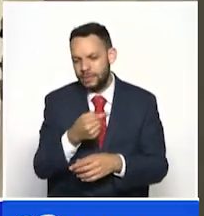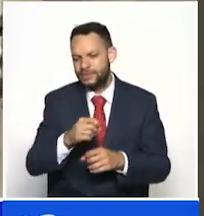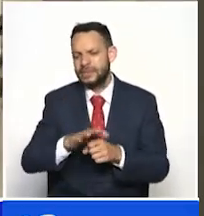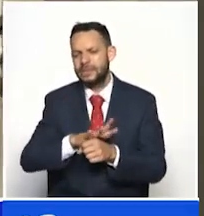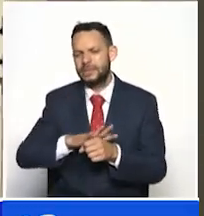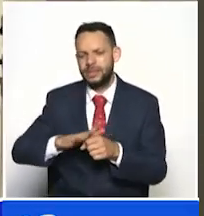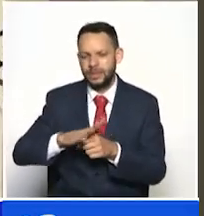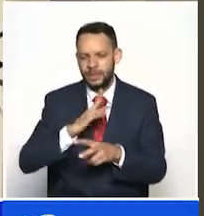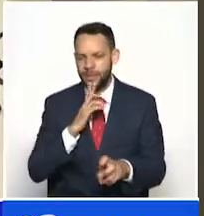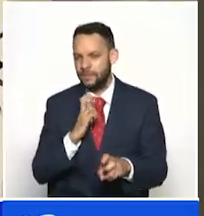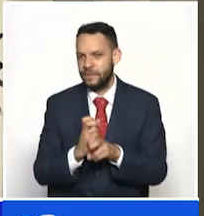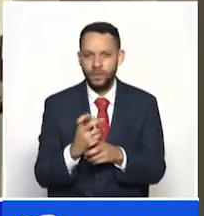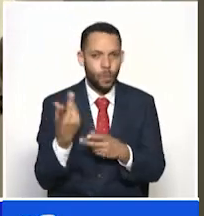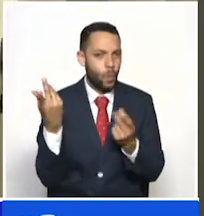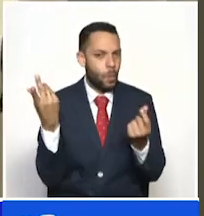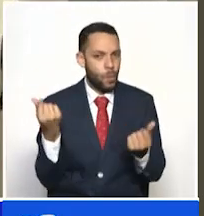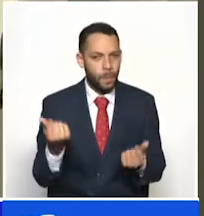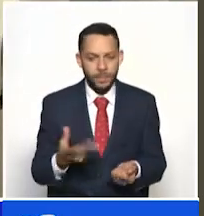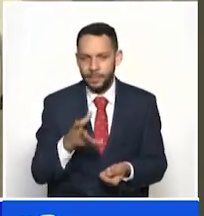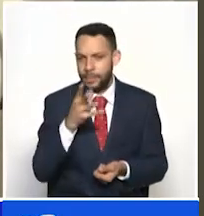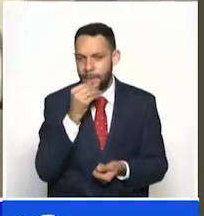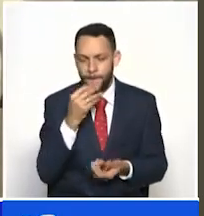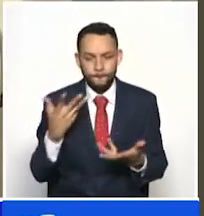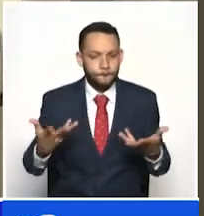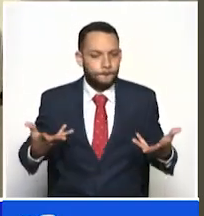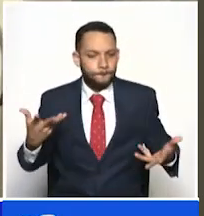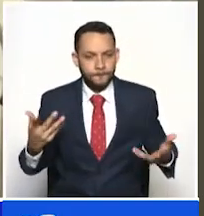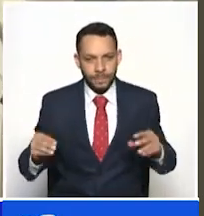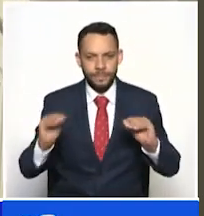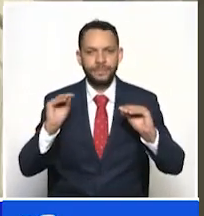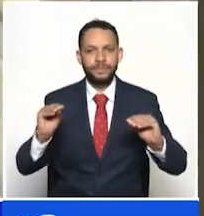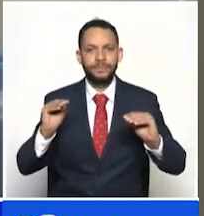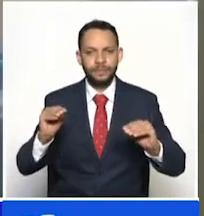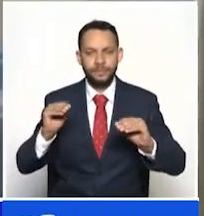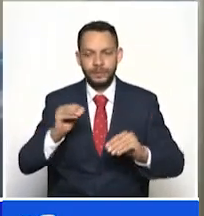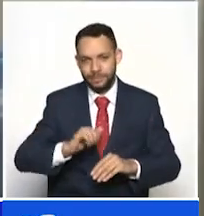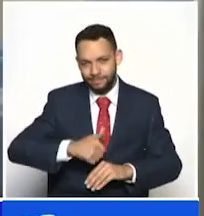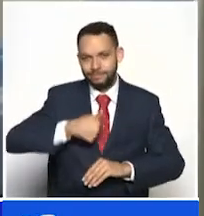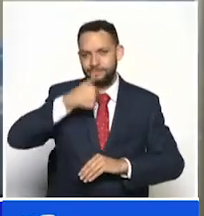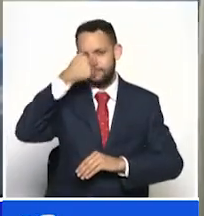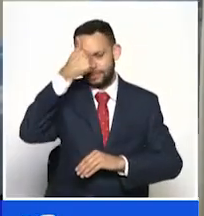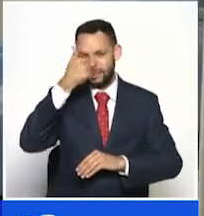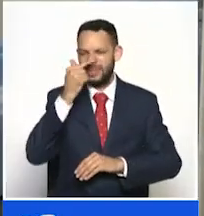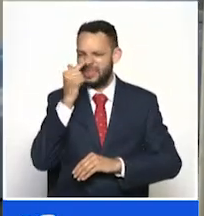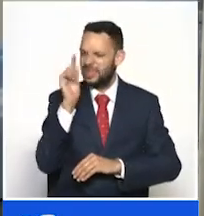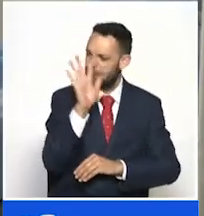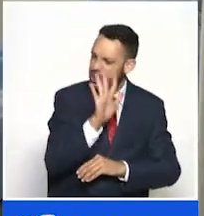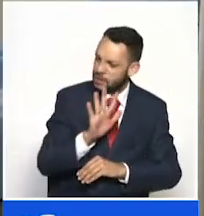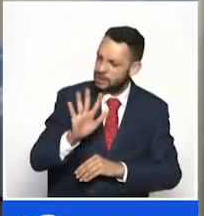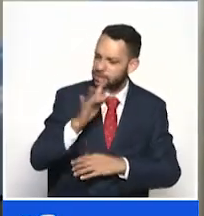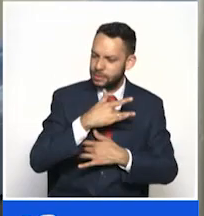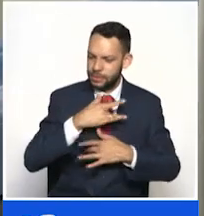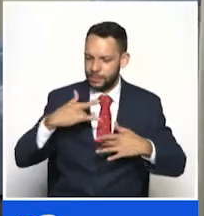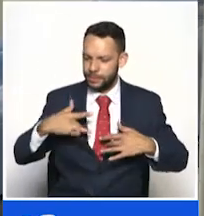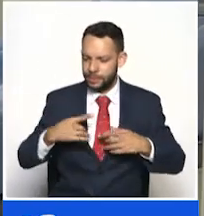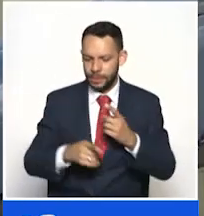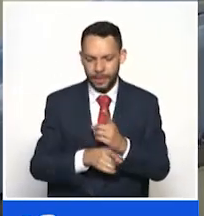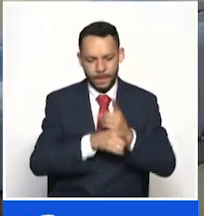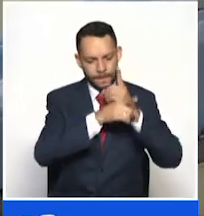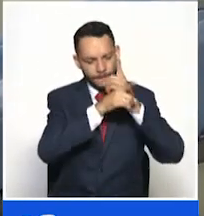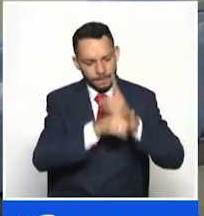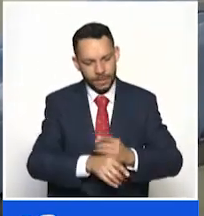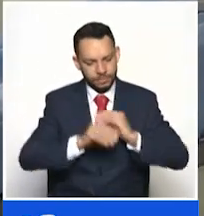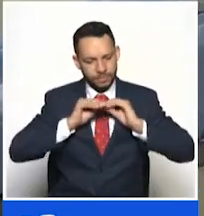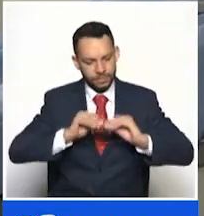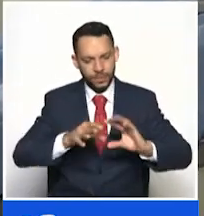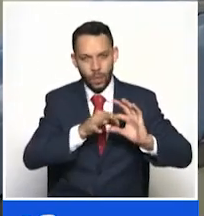hospitales no tienen presupuesto además hizo un llamado a la Superintendencia Nacional de Salud para que cumpla con su verdadero papel frente